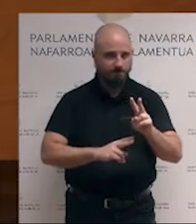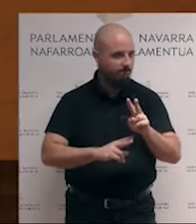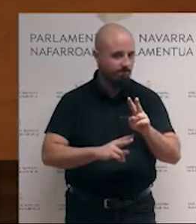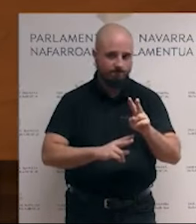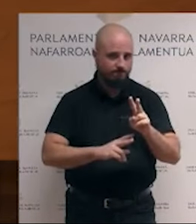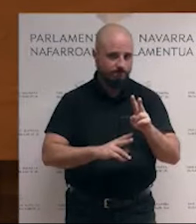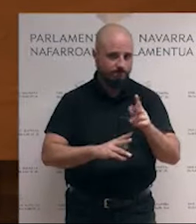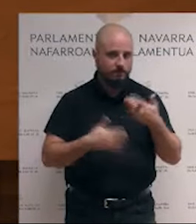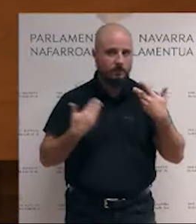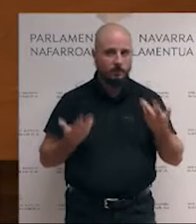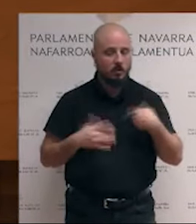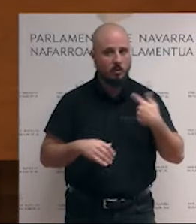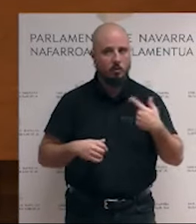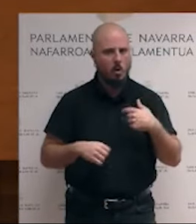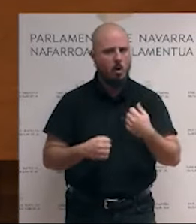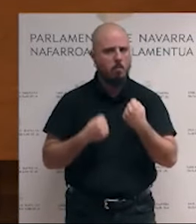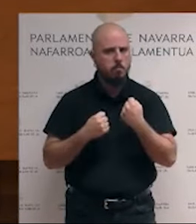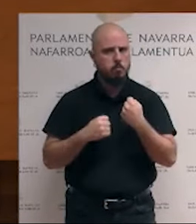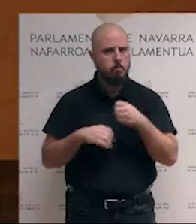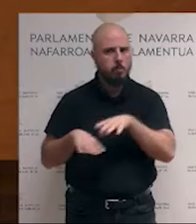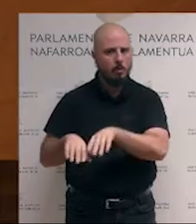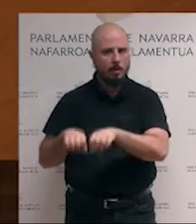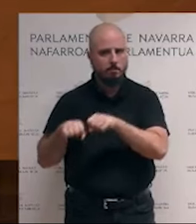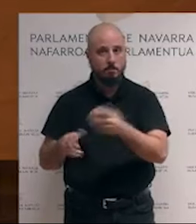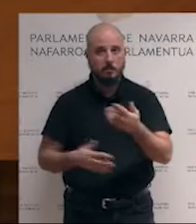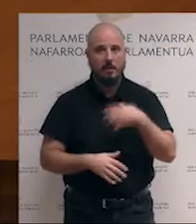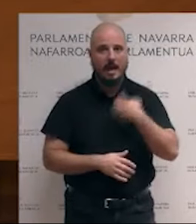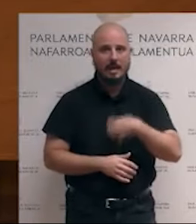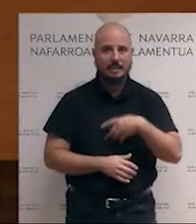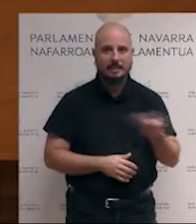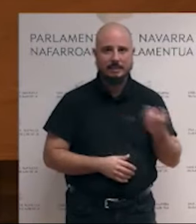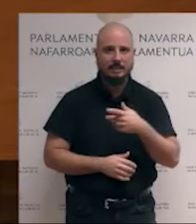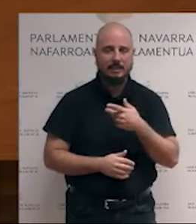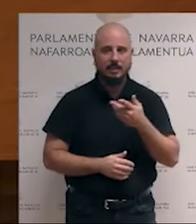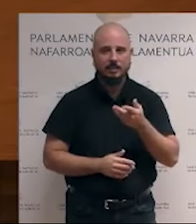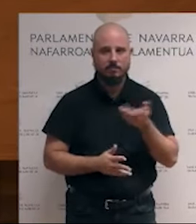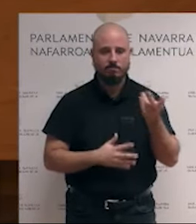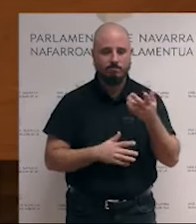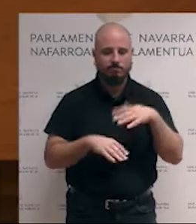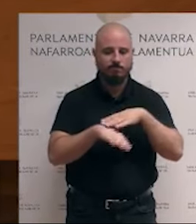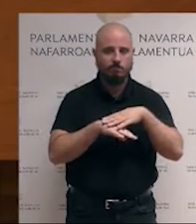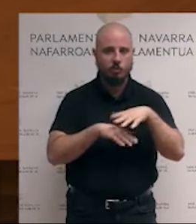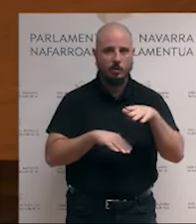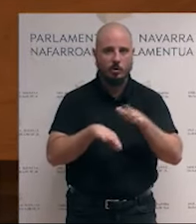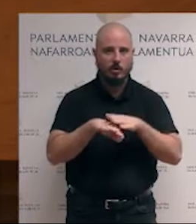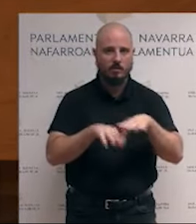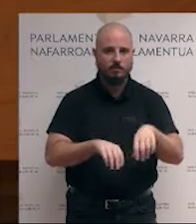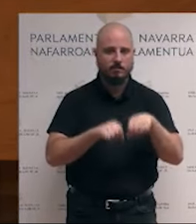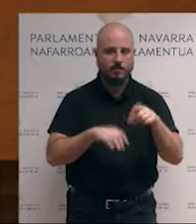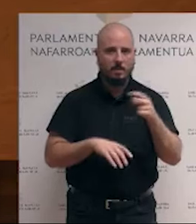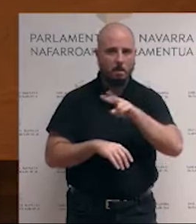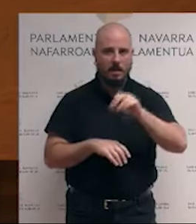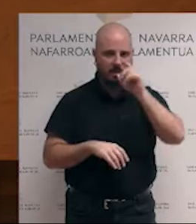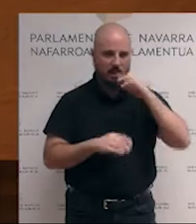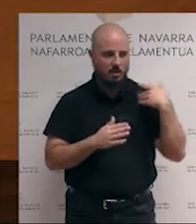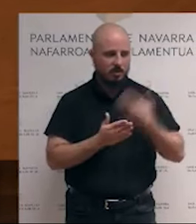ocurre cuando llegan al poder? En Argentina, la tasa más alta de pobreza desde hace 20 años de la